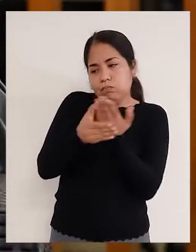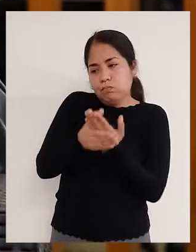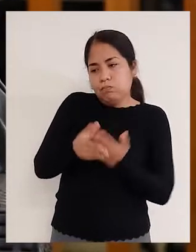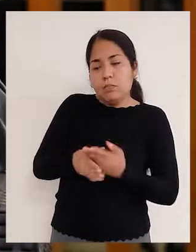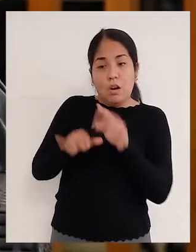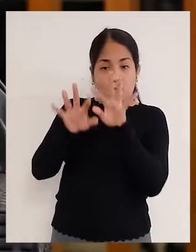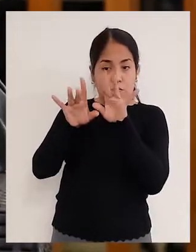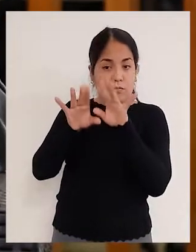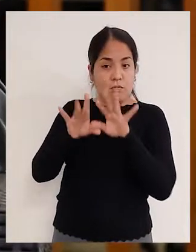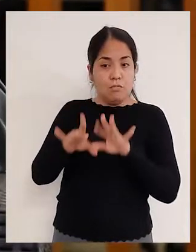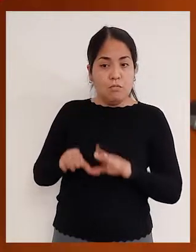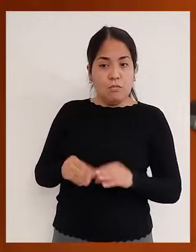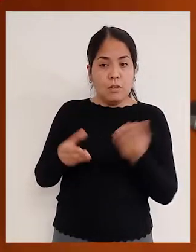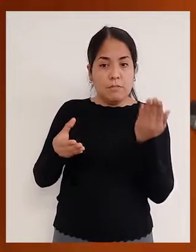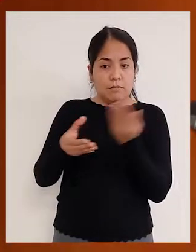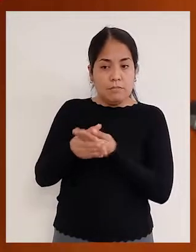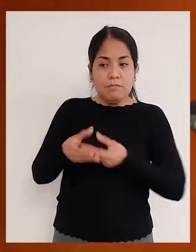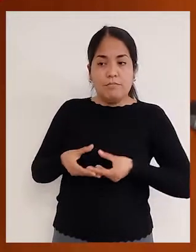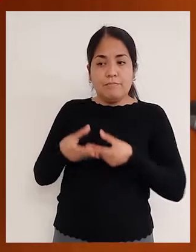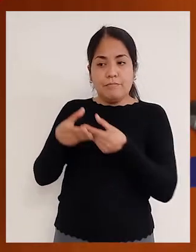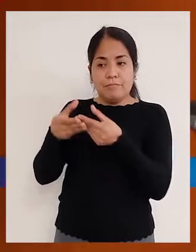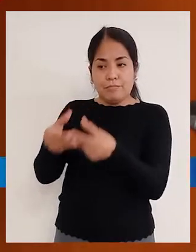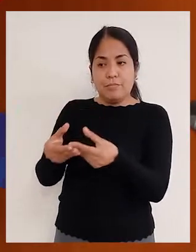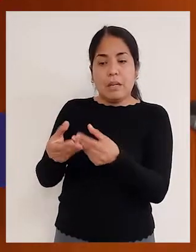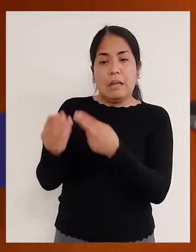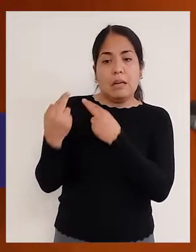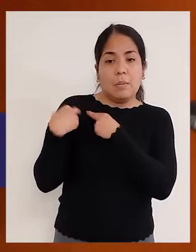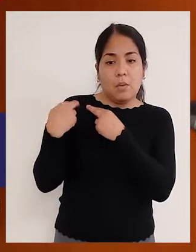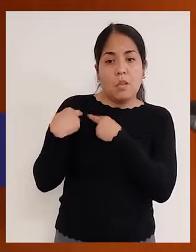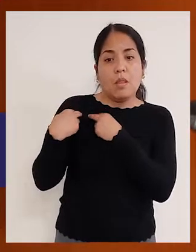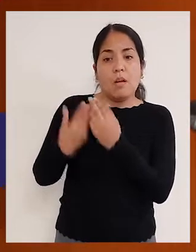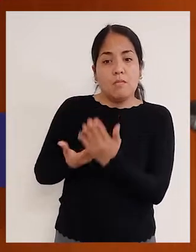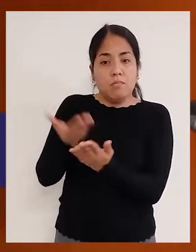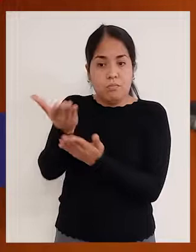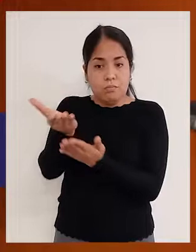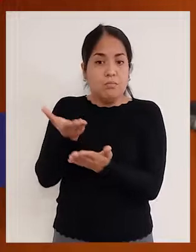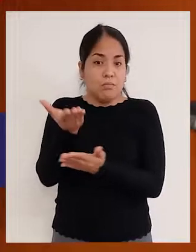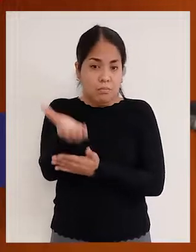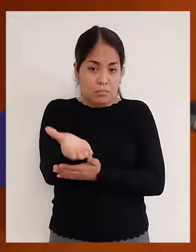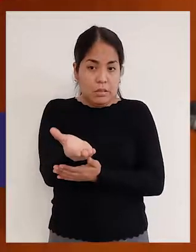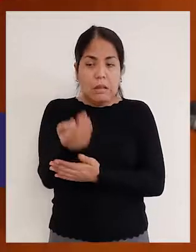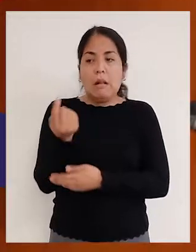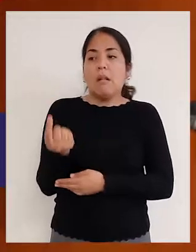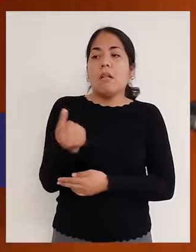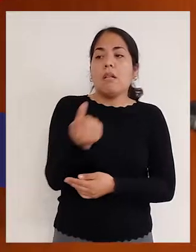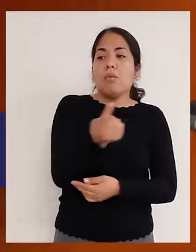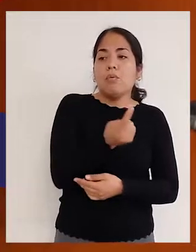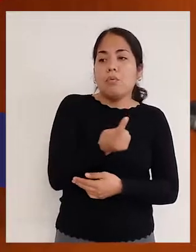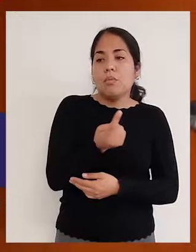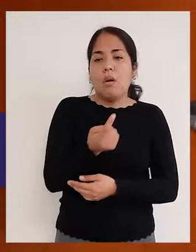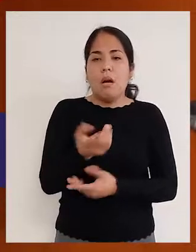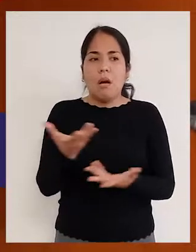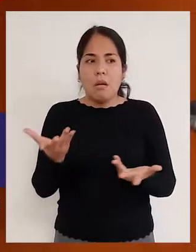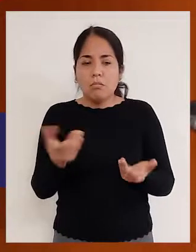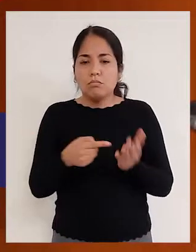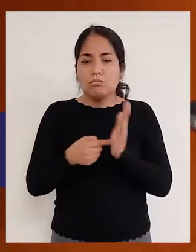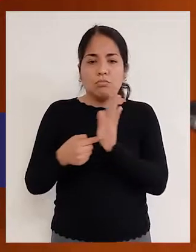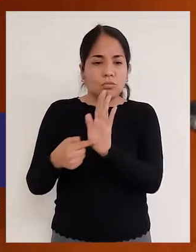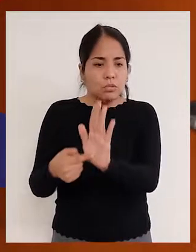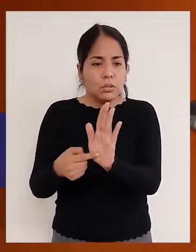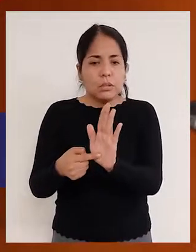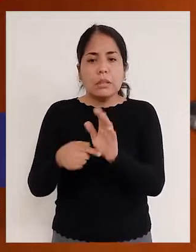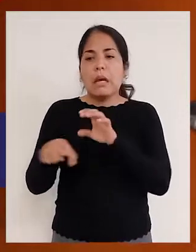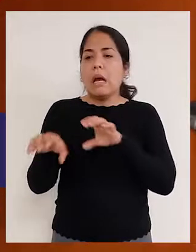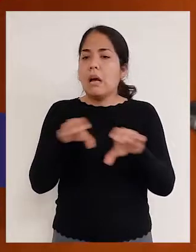es un documento que pusimos a disposición de los distintos gobiernos regionales para que cada uno de ellos pueda conocer qué